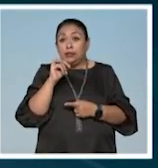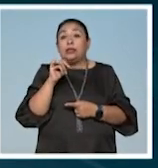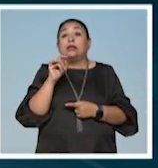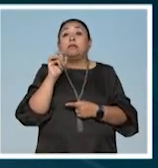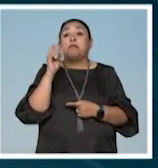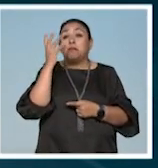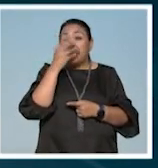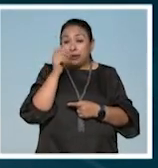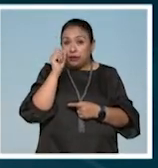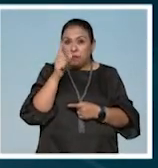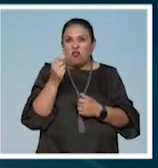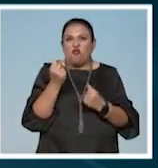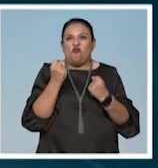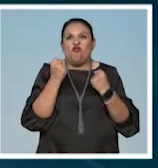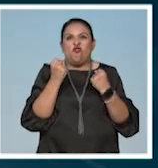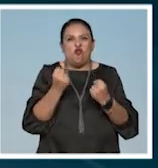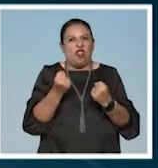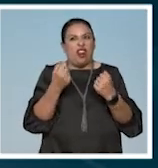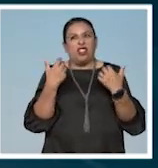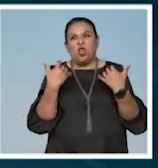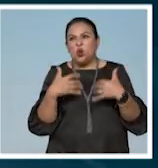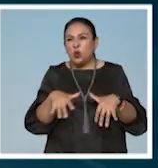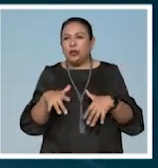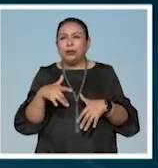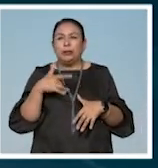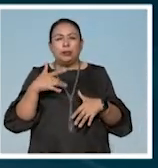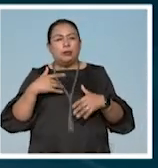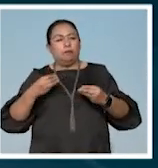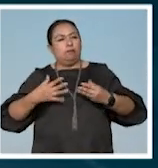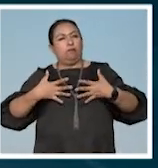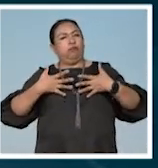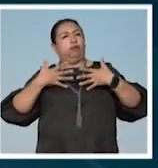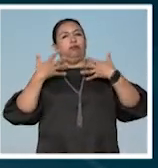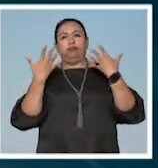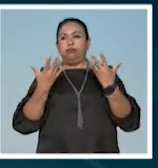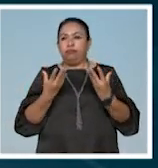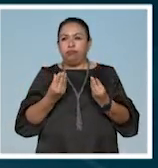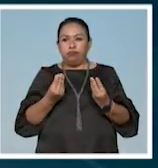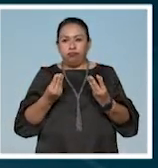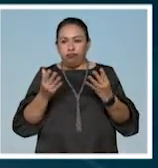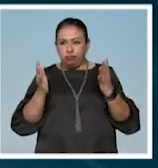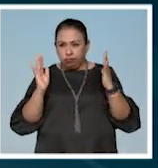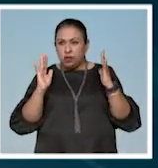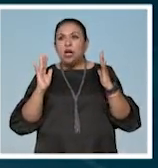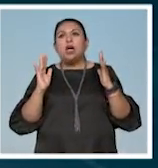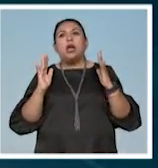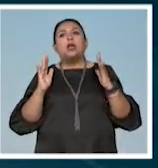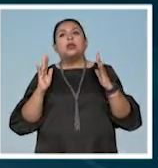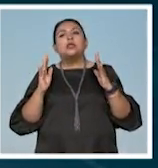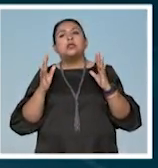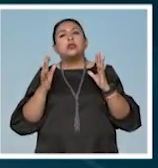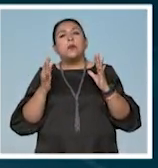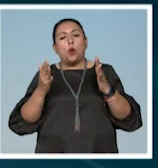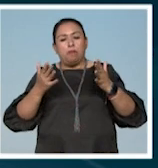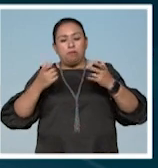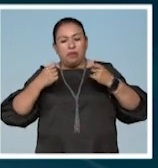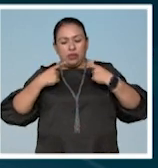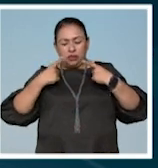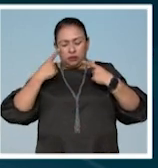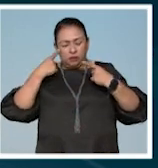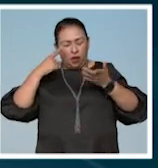bella, sino fuerte, muy estimulante y muy ensimismante, ¿no? O sea,